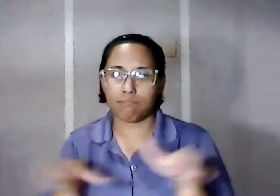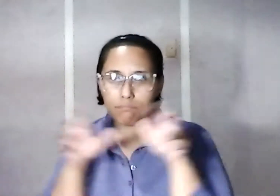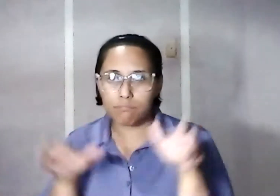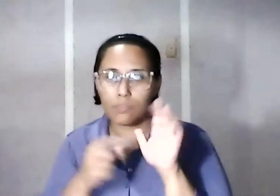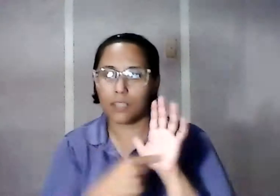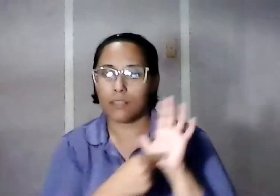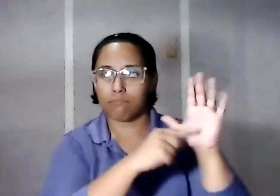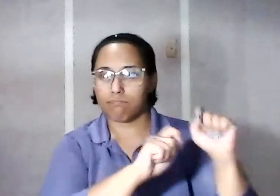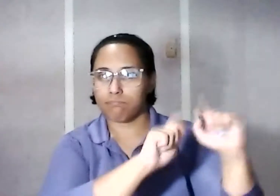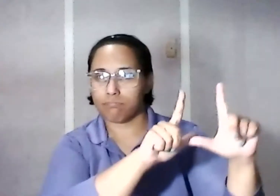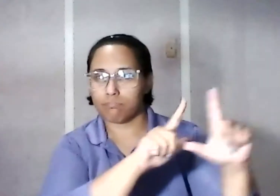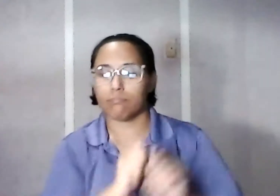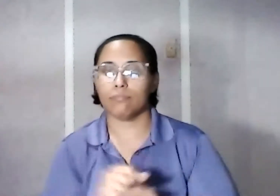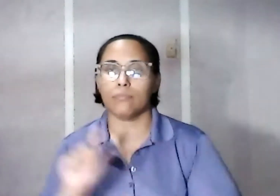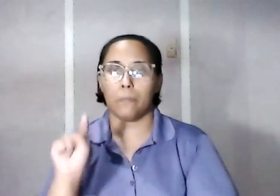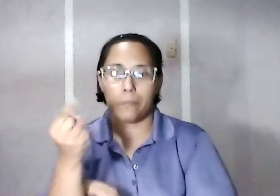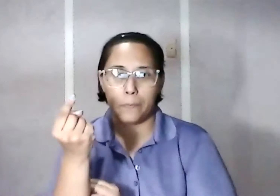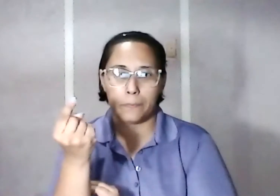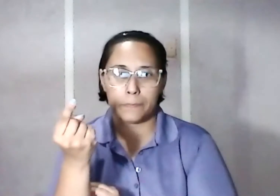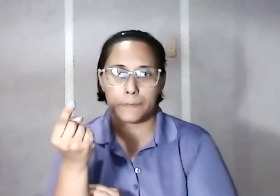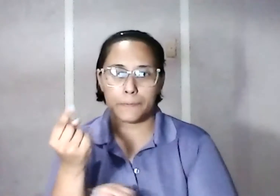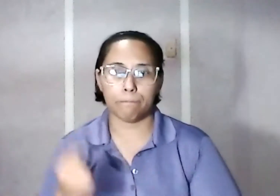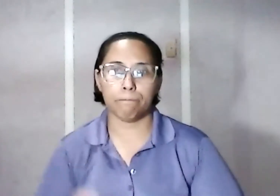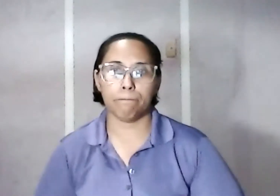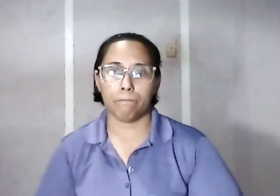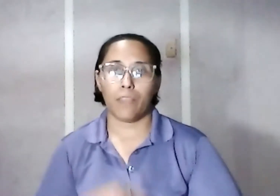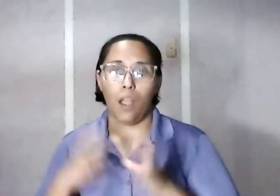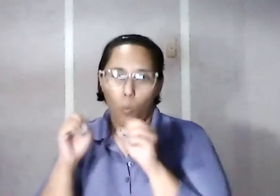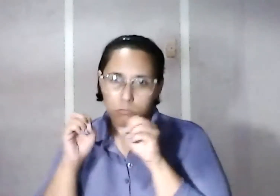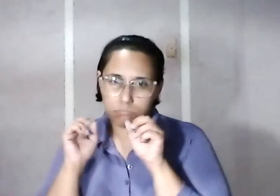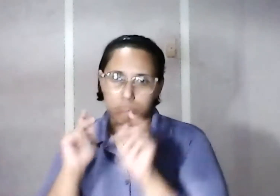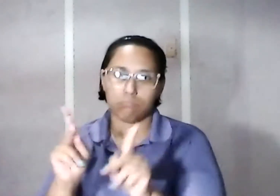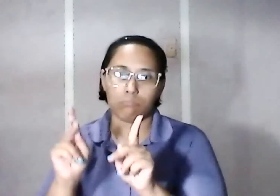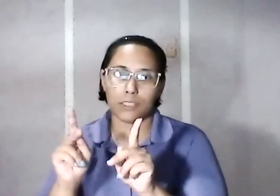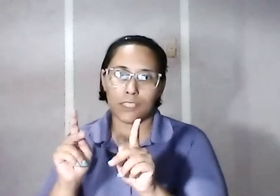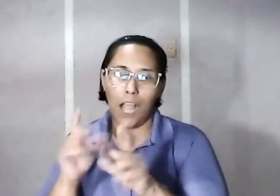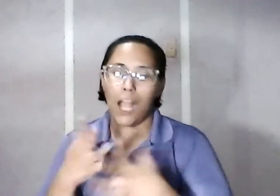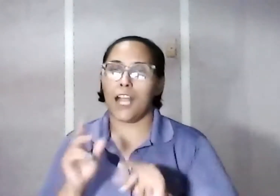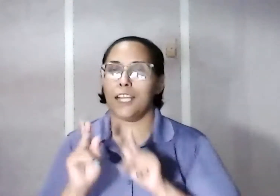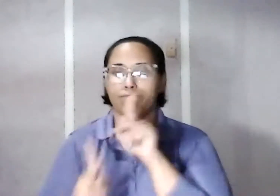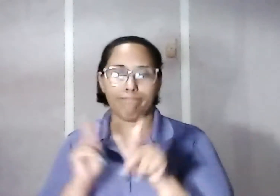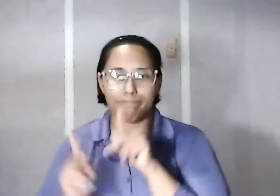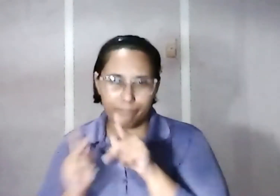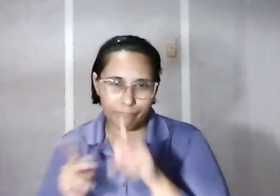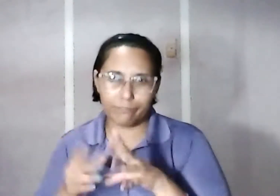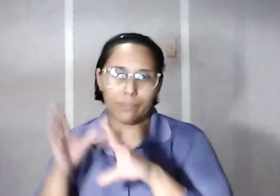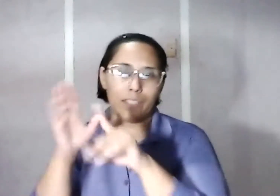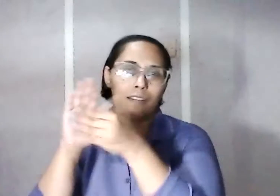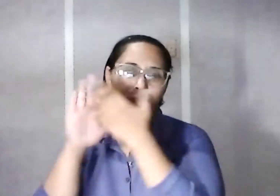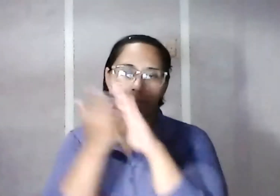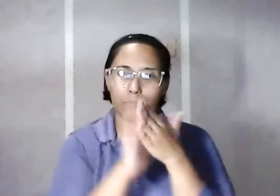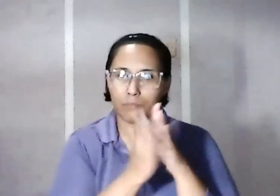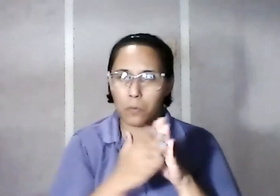que, primero, da la oportunidad a muchos ciudadanos independientes de producir